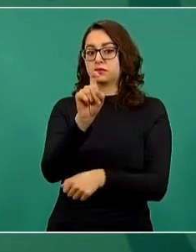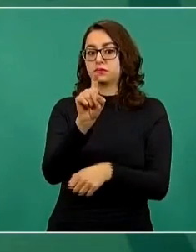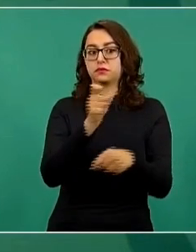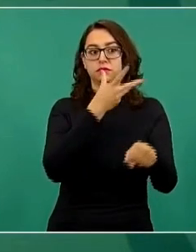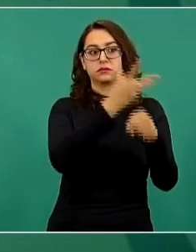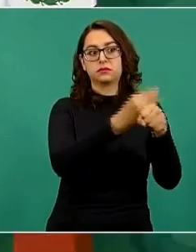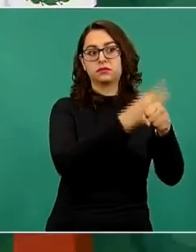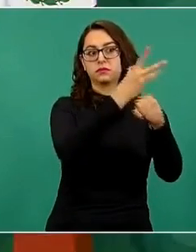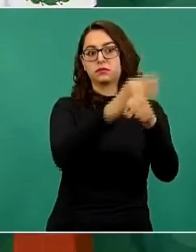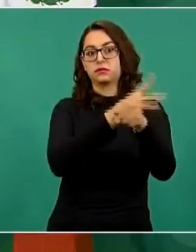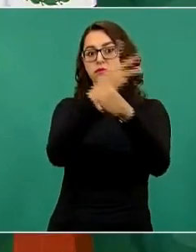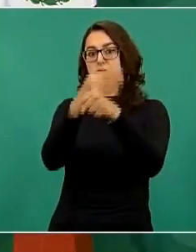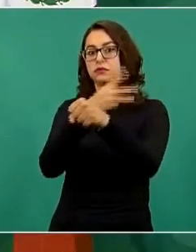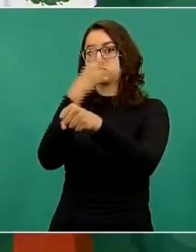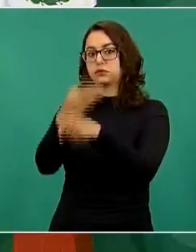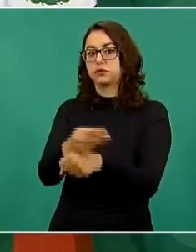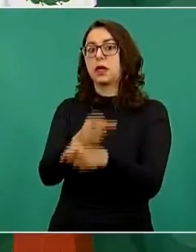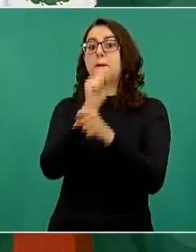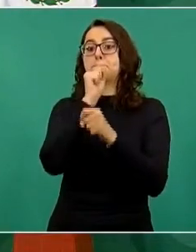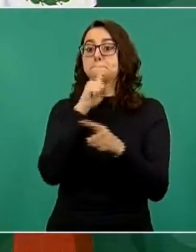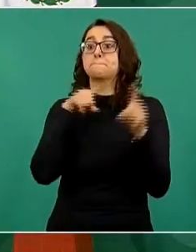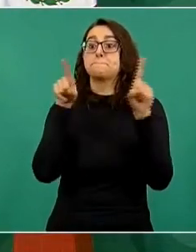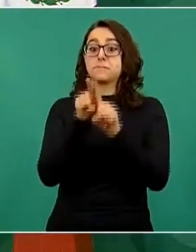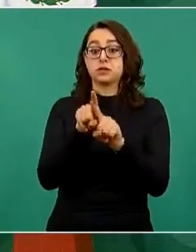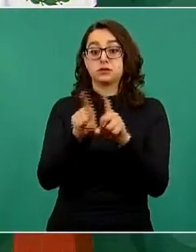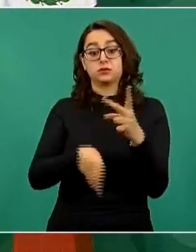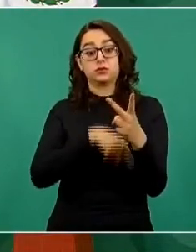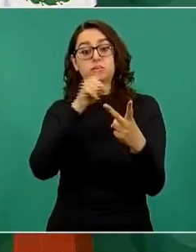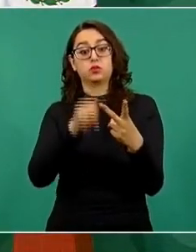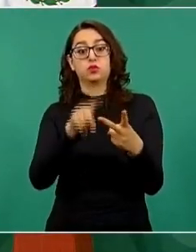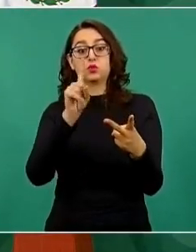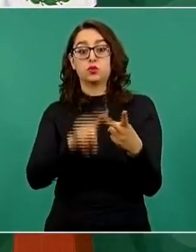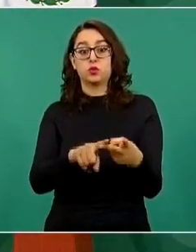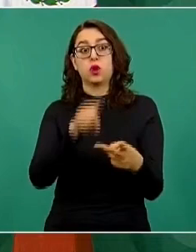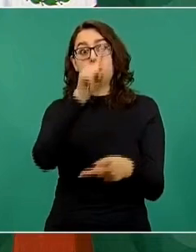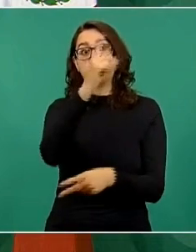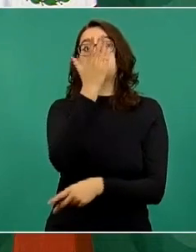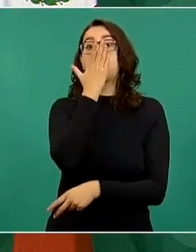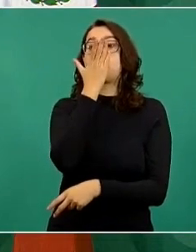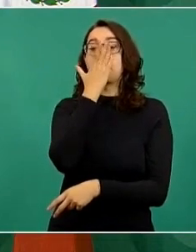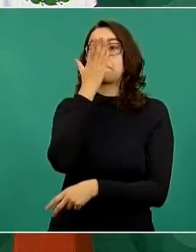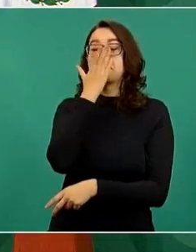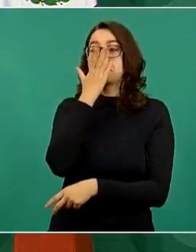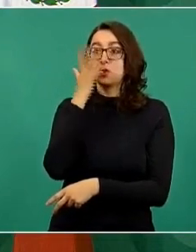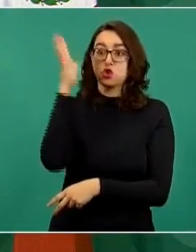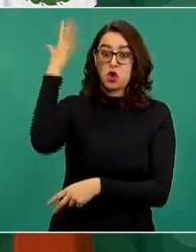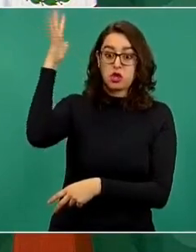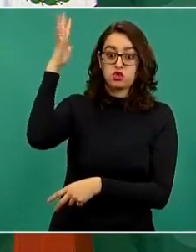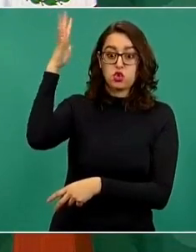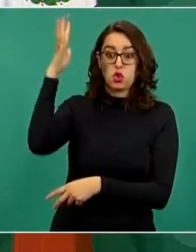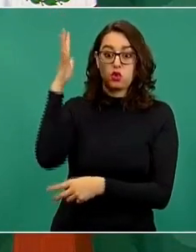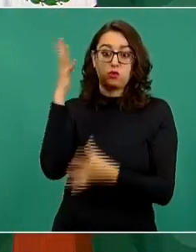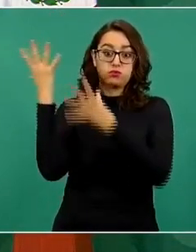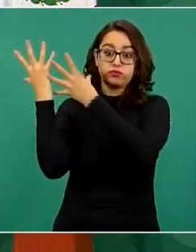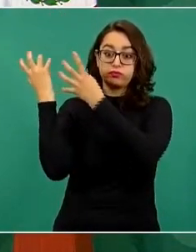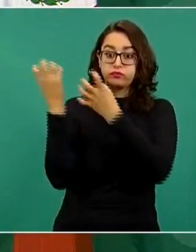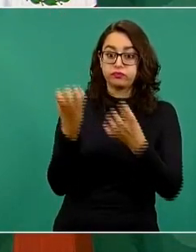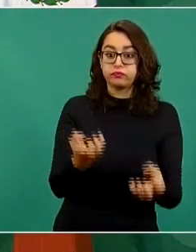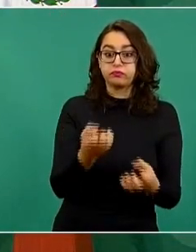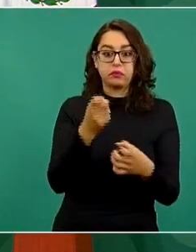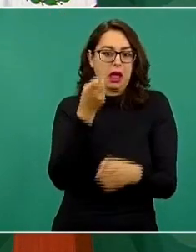el Parque Solar en Sonora. Ese es el plan, básicamente.